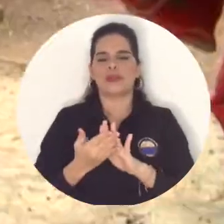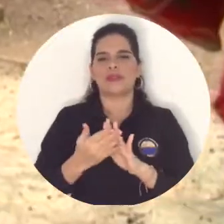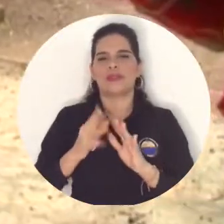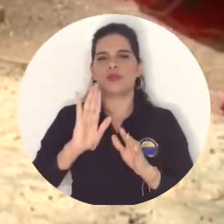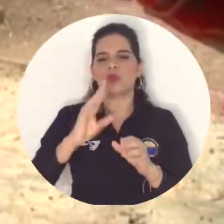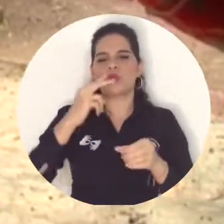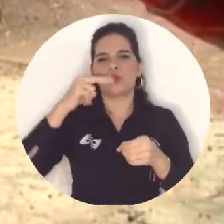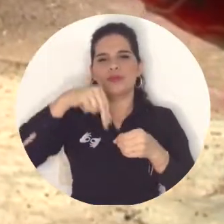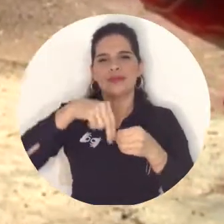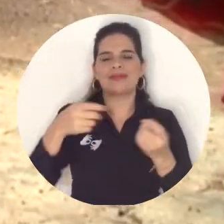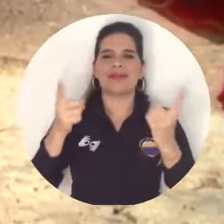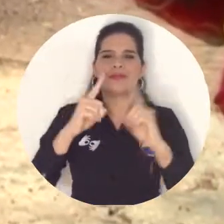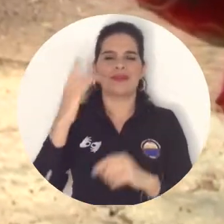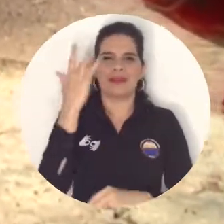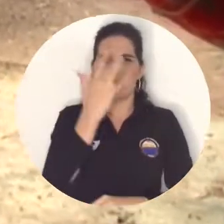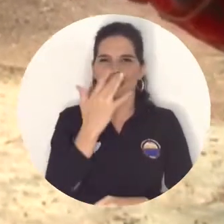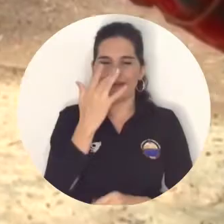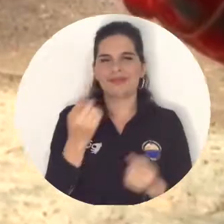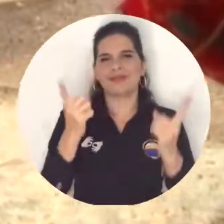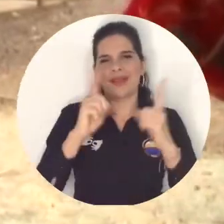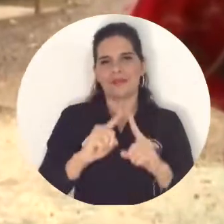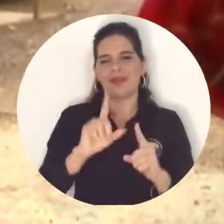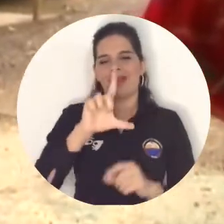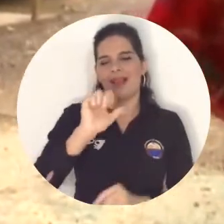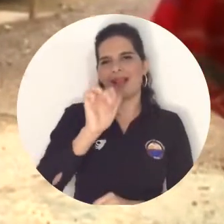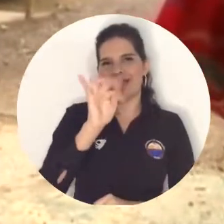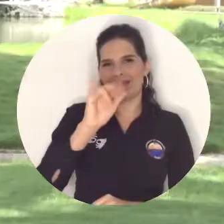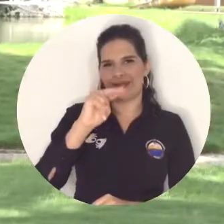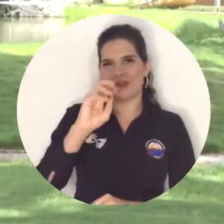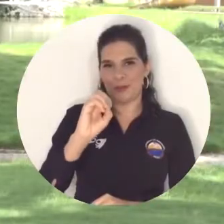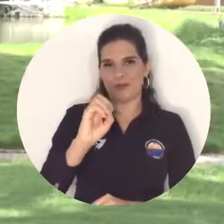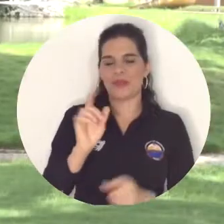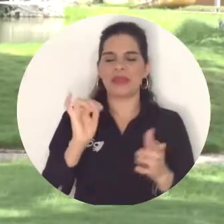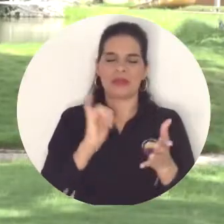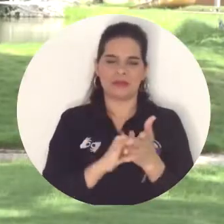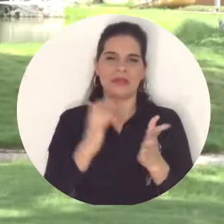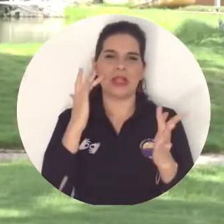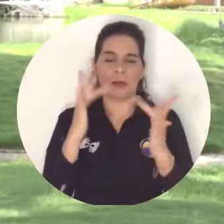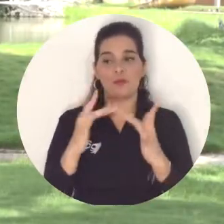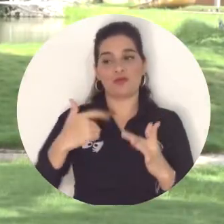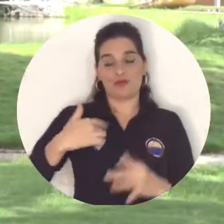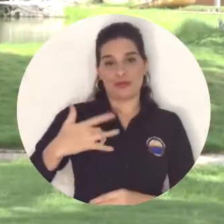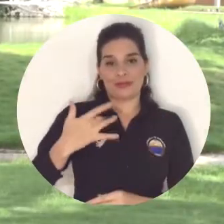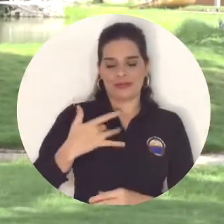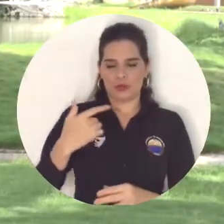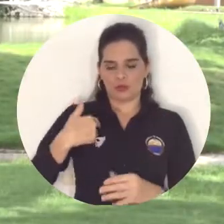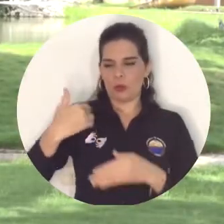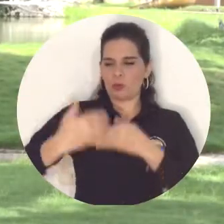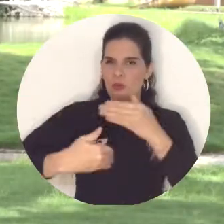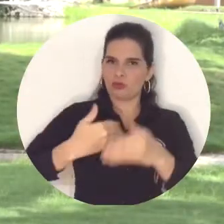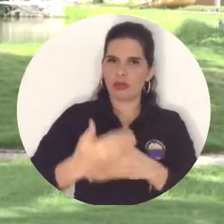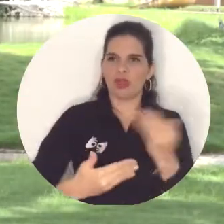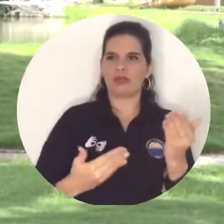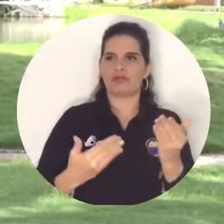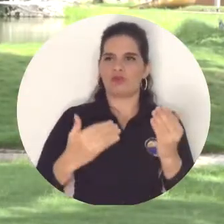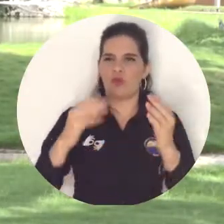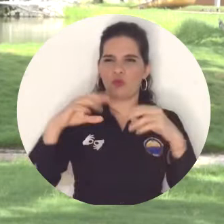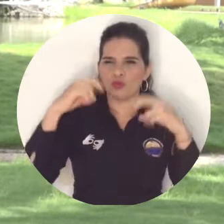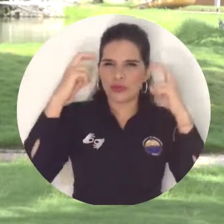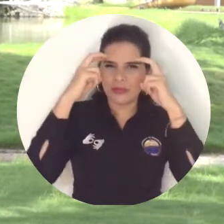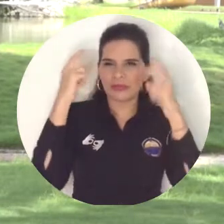afrolatinas, entonces mis conocimientos en el proceso de formación en el que estoy, pienso yo que me dieron como un plus para poder